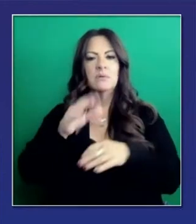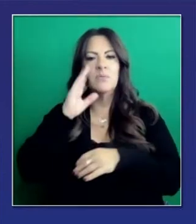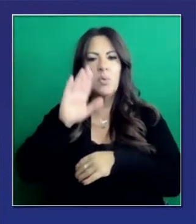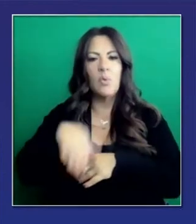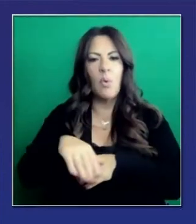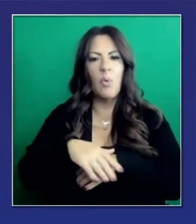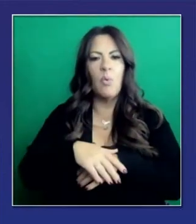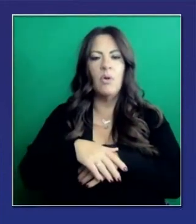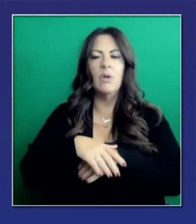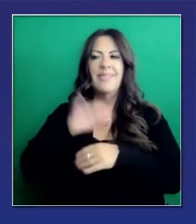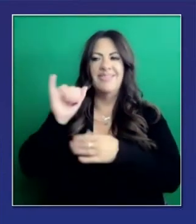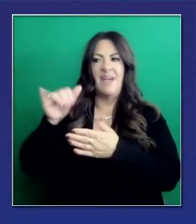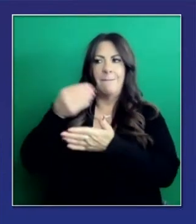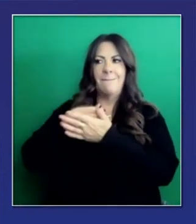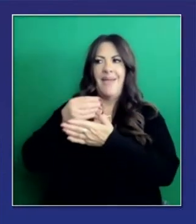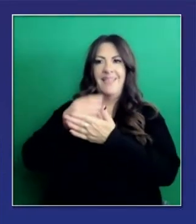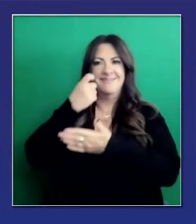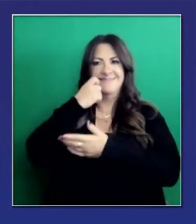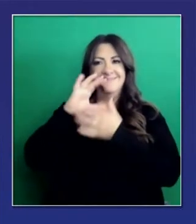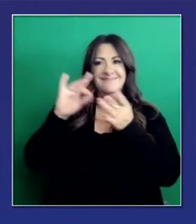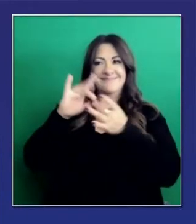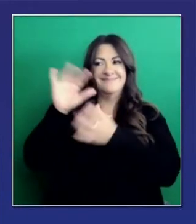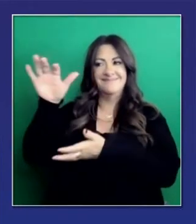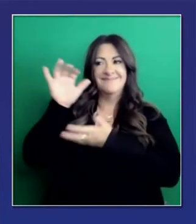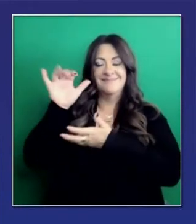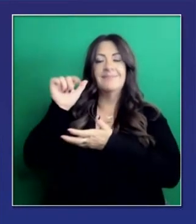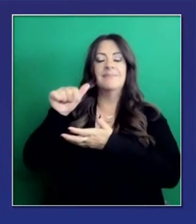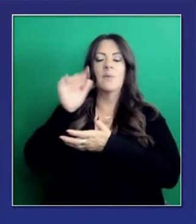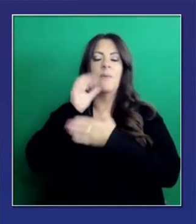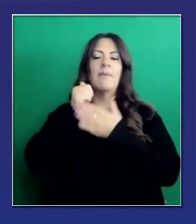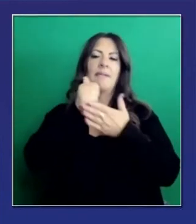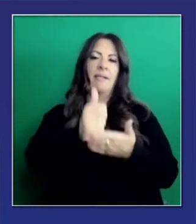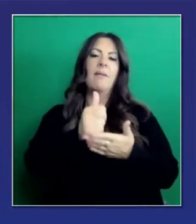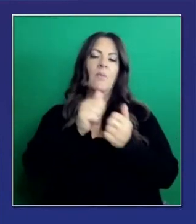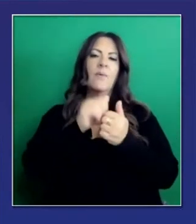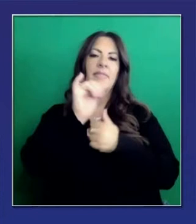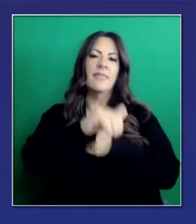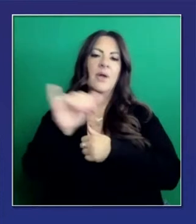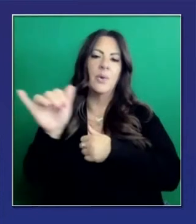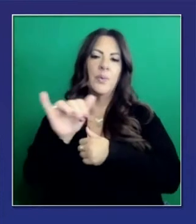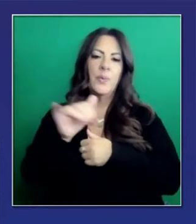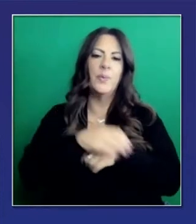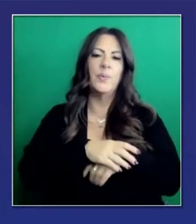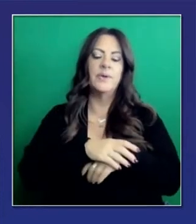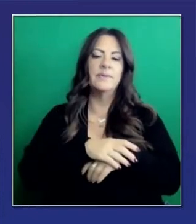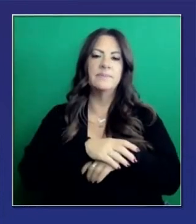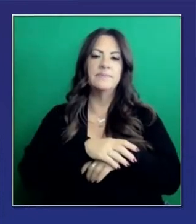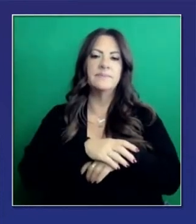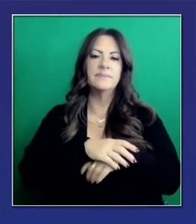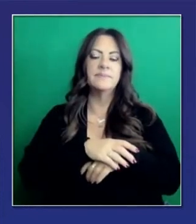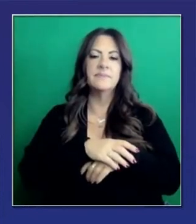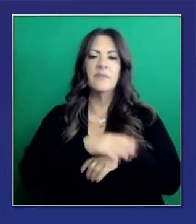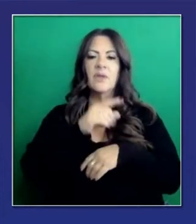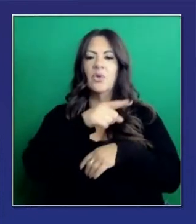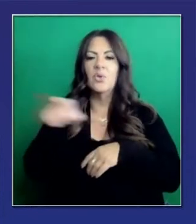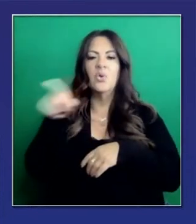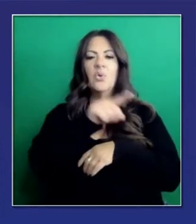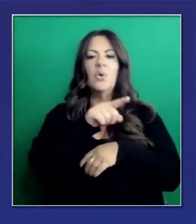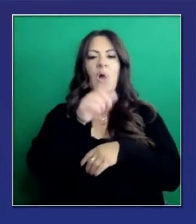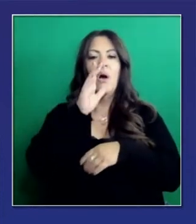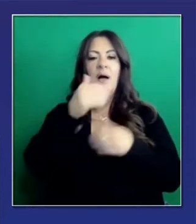dólares ayudarán en ese departamento también. De modo que la historia de crédito,